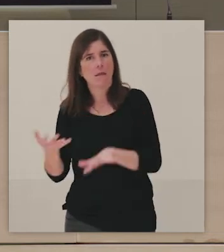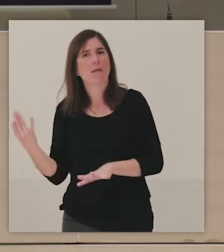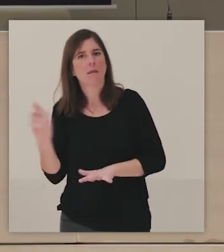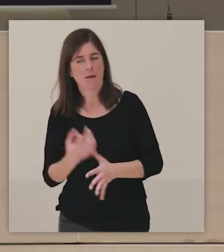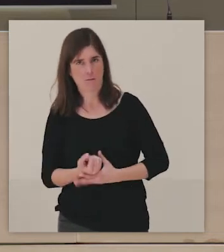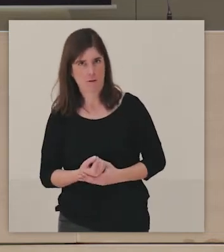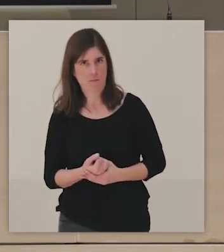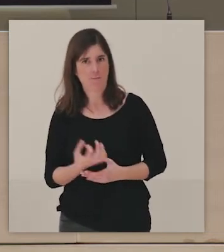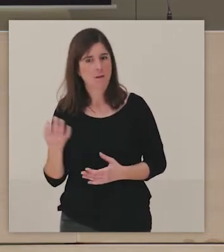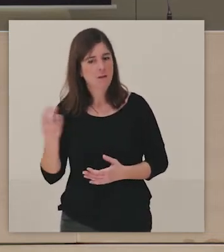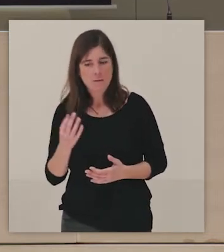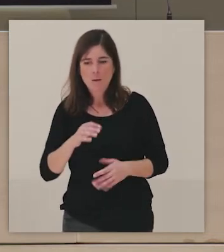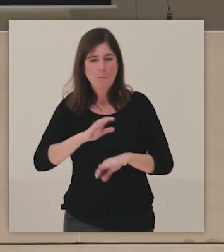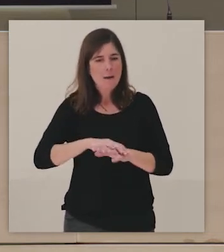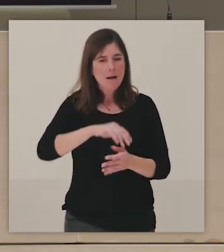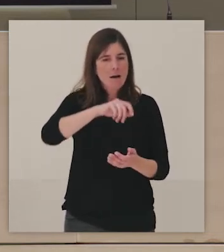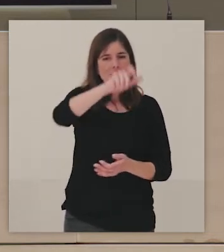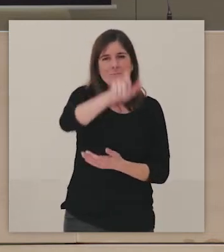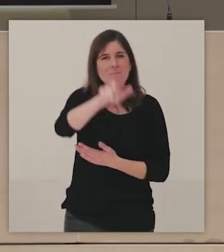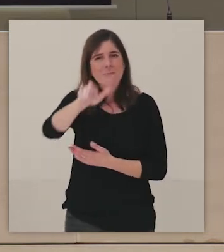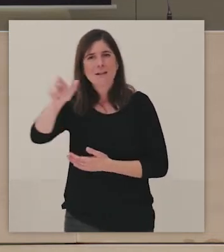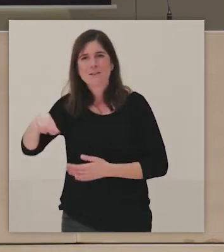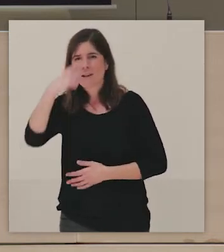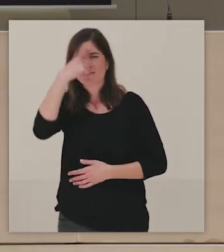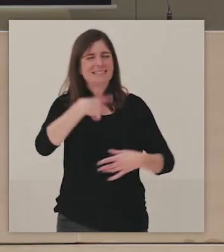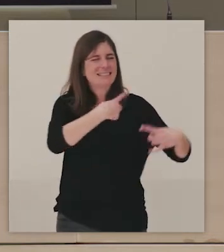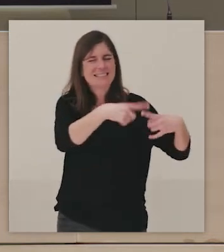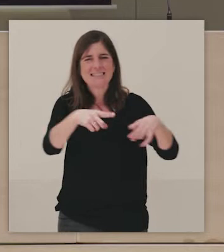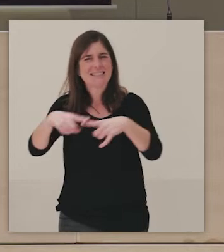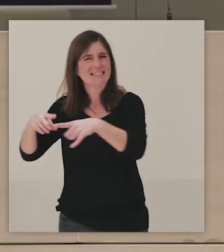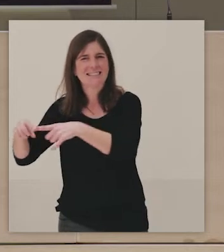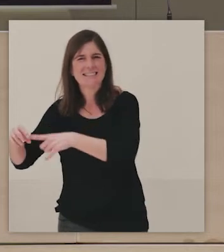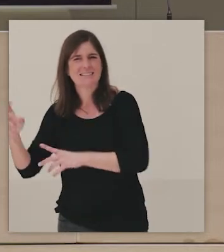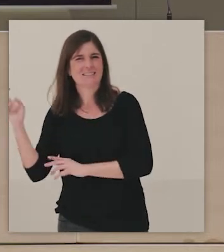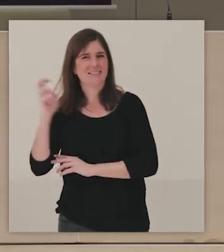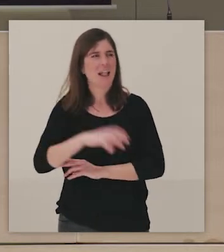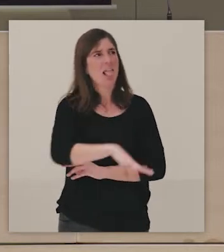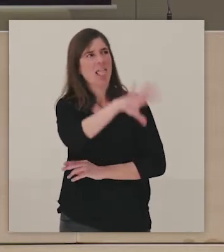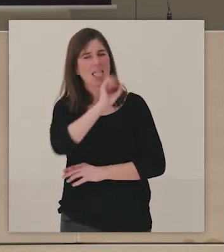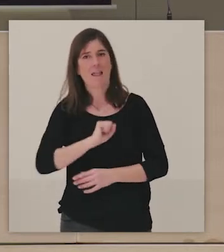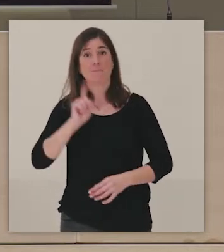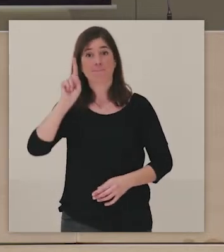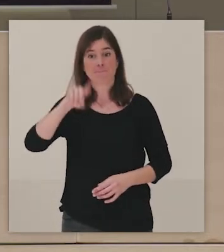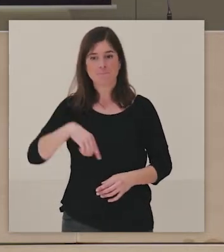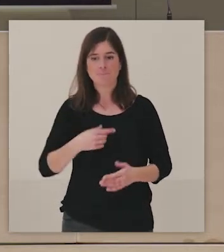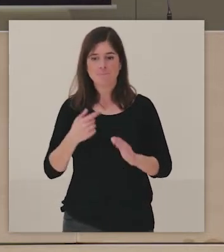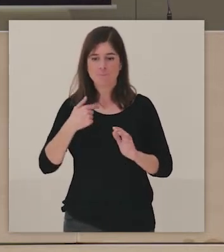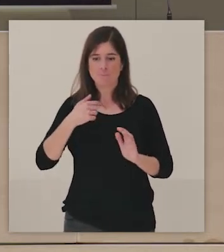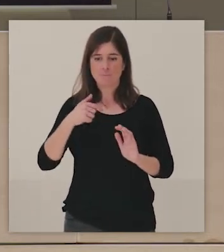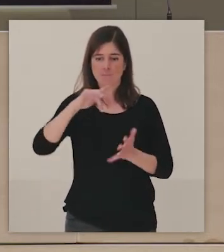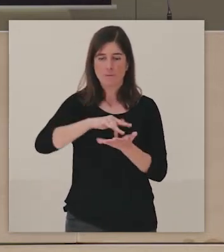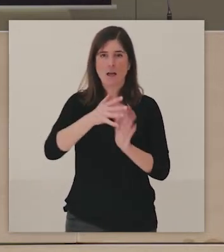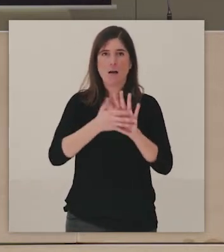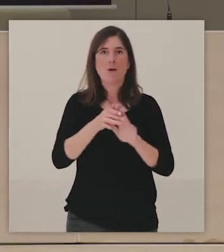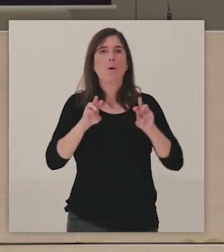objetivo prioritario para todos los públicos con los que trabajamos. Y también internamente, porque muchas veces hablamos de la